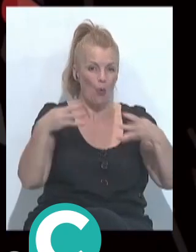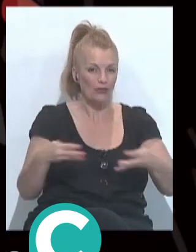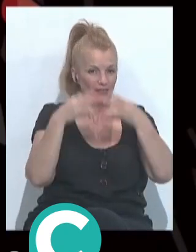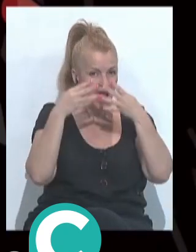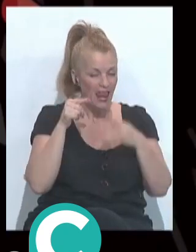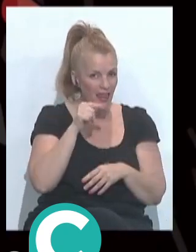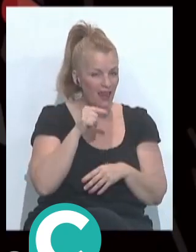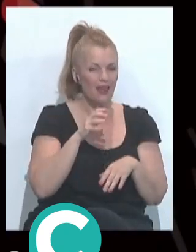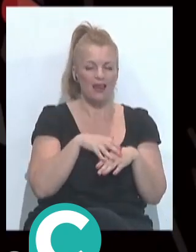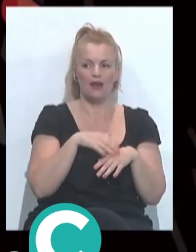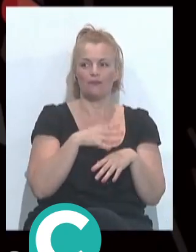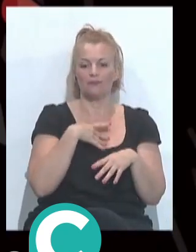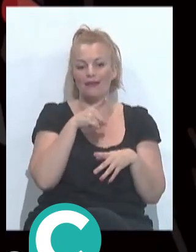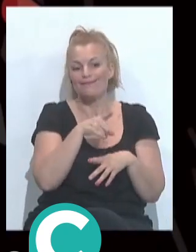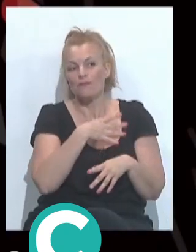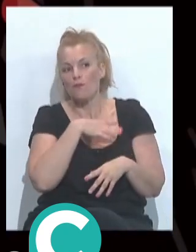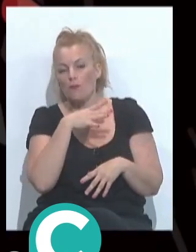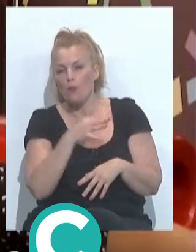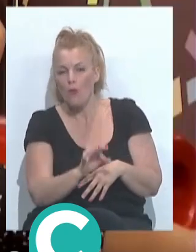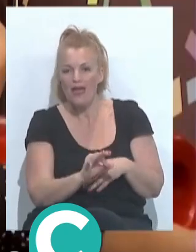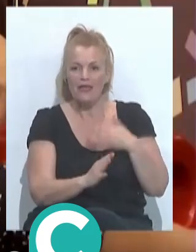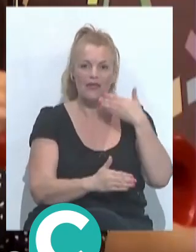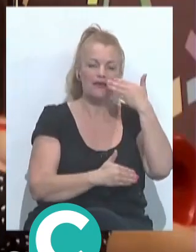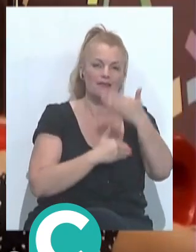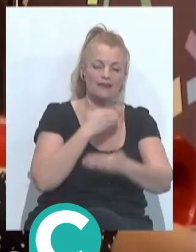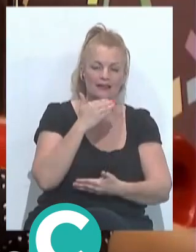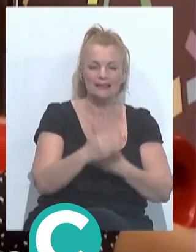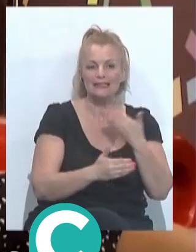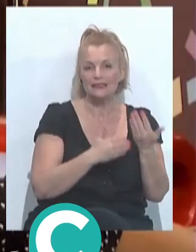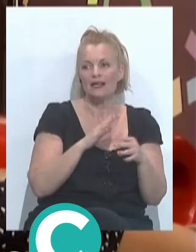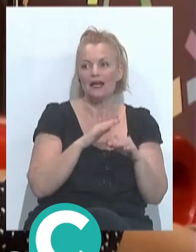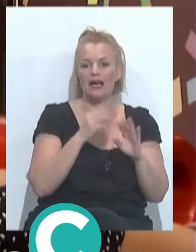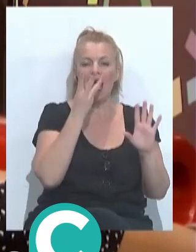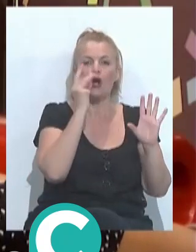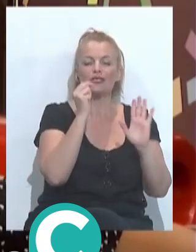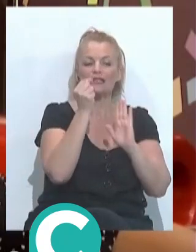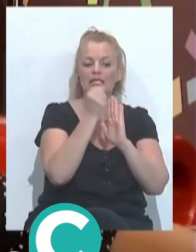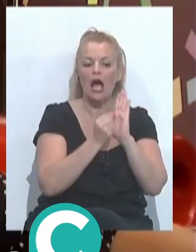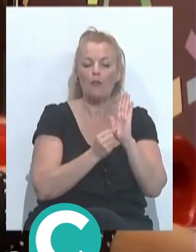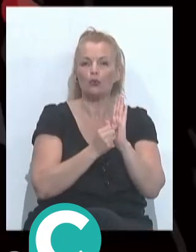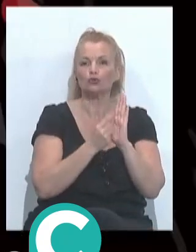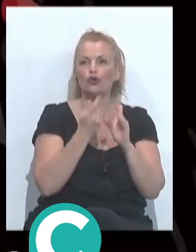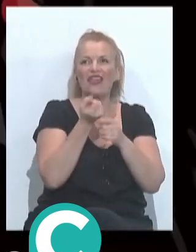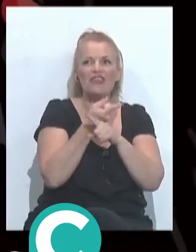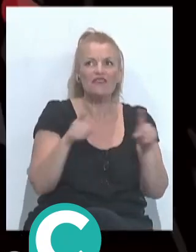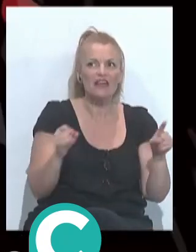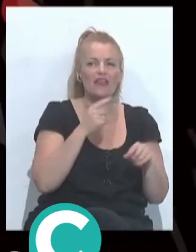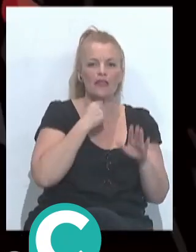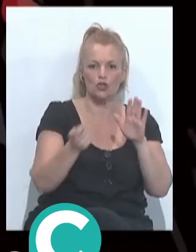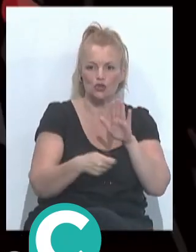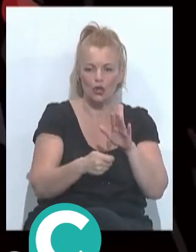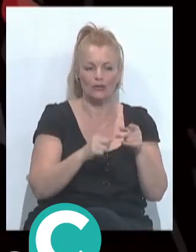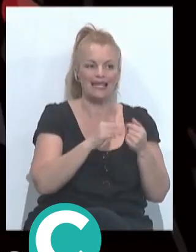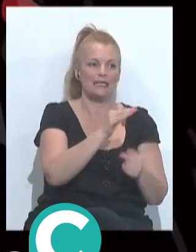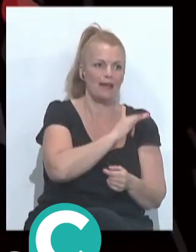alguna forma hubiese equilibrado un poquito más, pero hay 80 puntos de diferencia en una chirigota, por ejemplo, que no digo